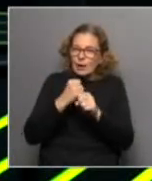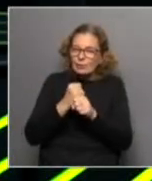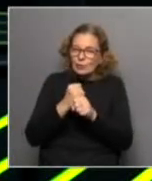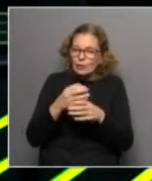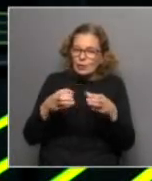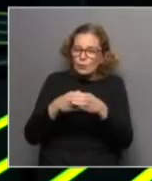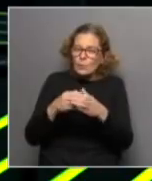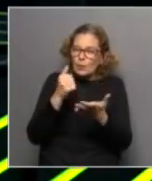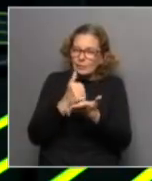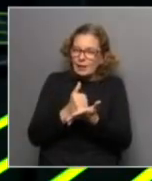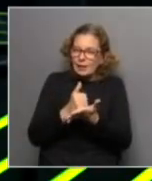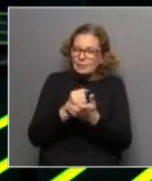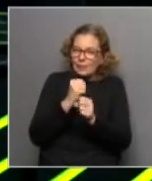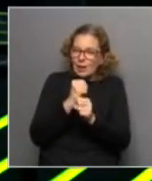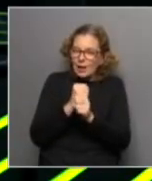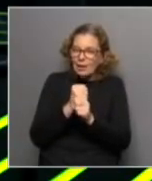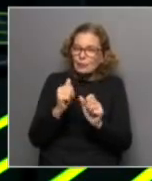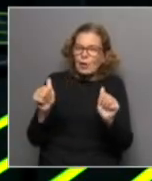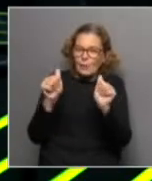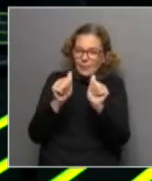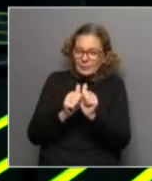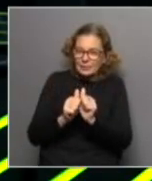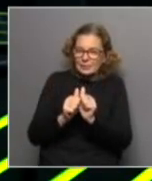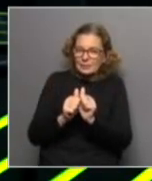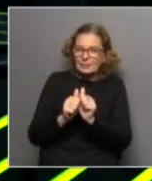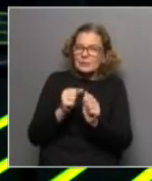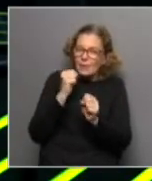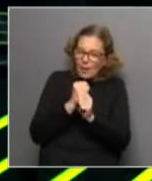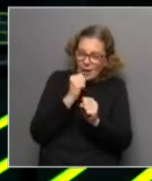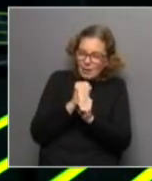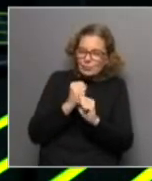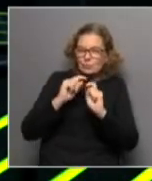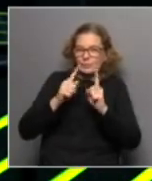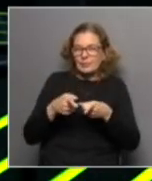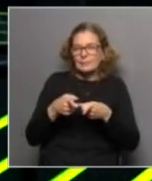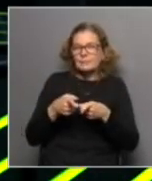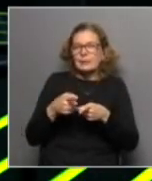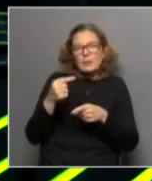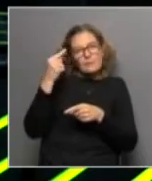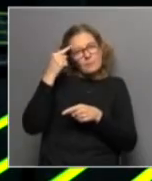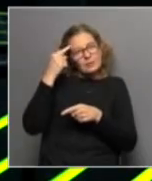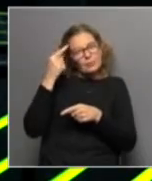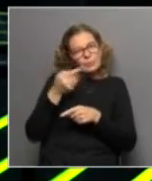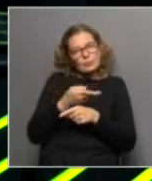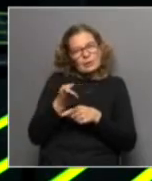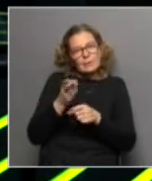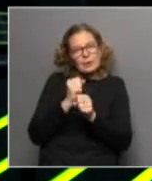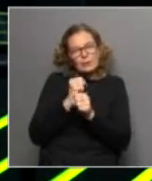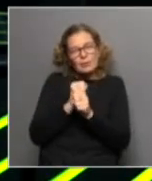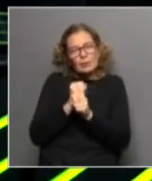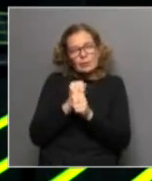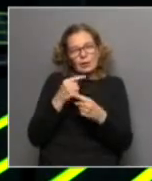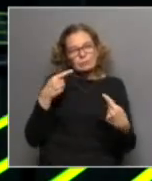Mauricio Unidos en territorio acompañando trabajando y supongo que para ustedes para los trabajadores